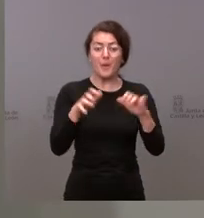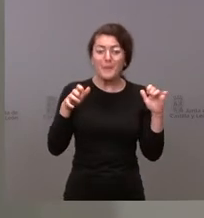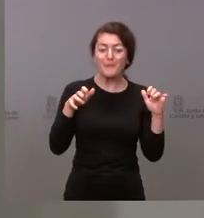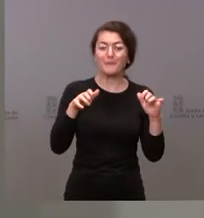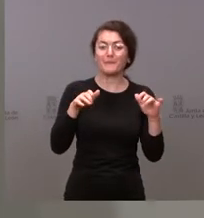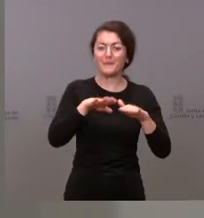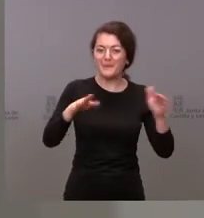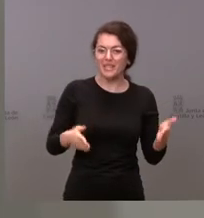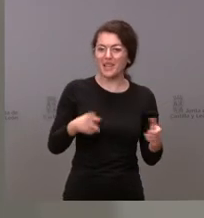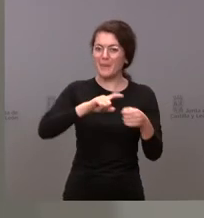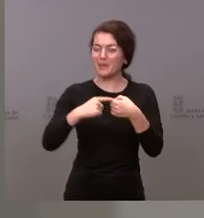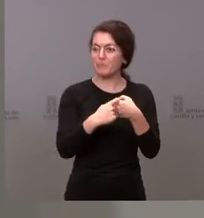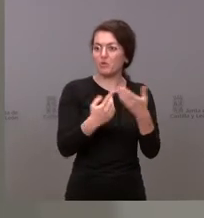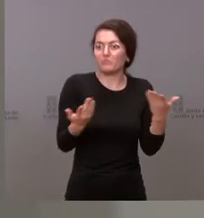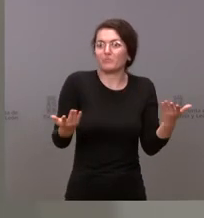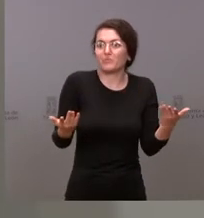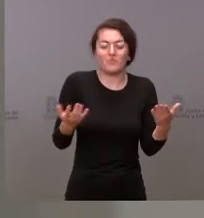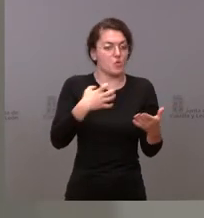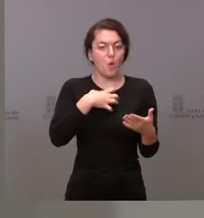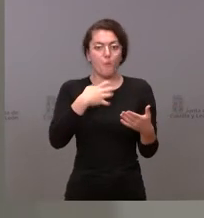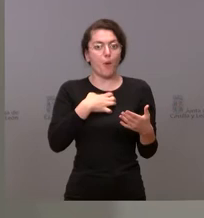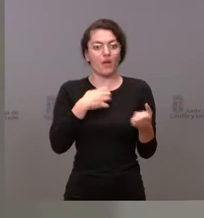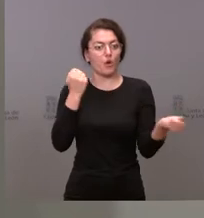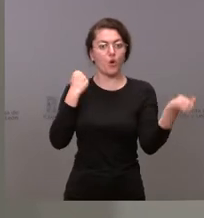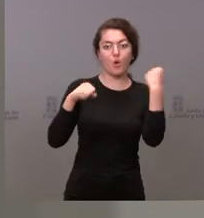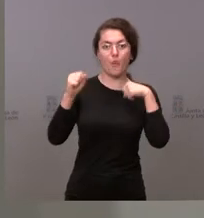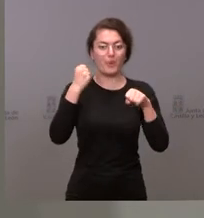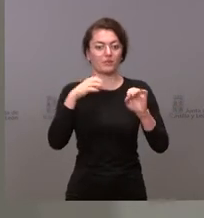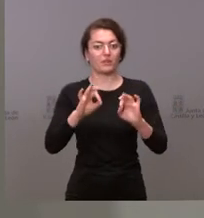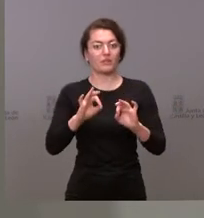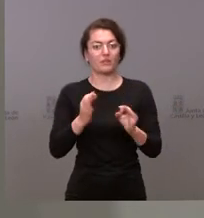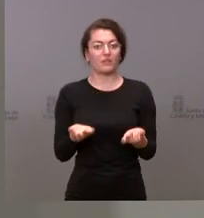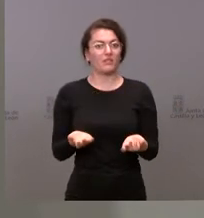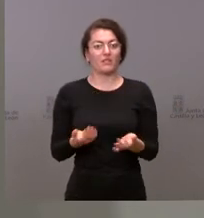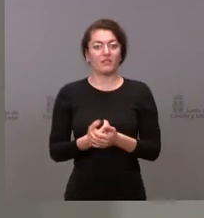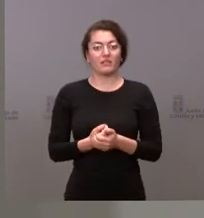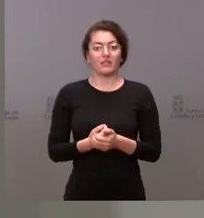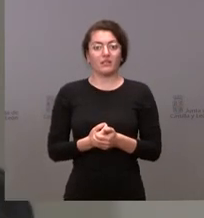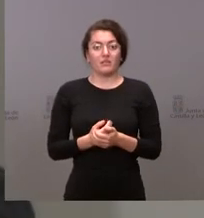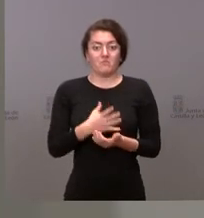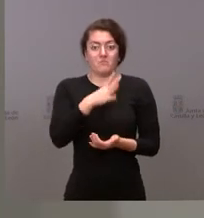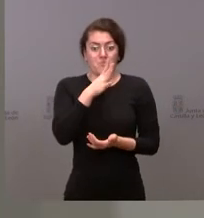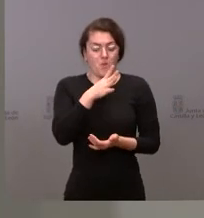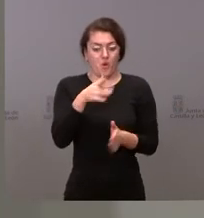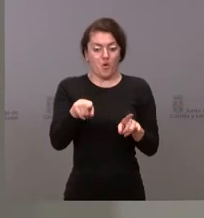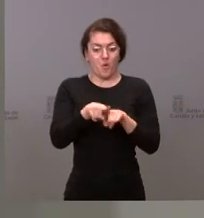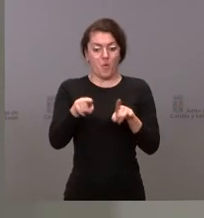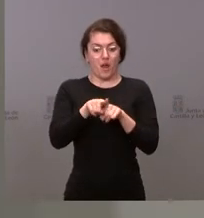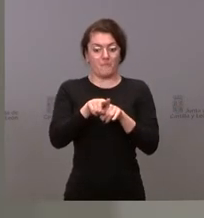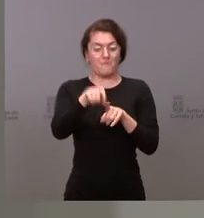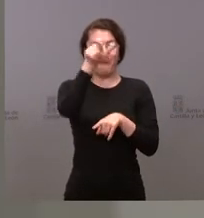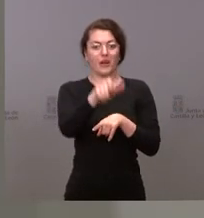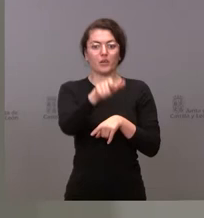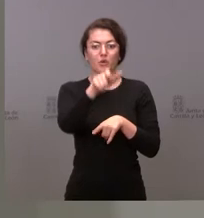cortes del partido socialista no se pueden comportar como se comportan son son personas que representan una institución